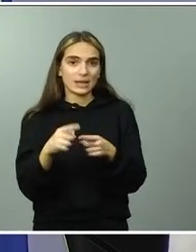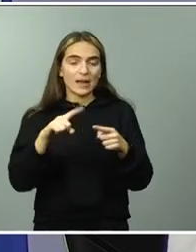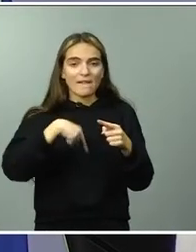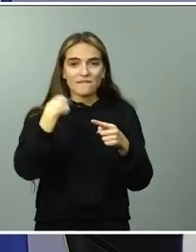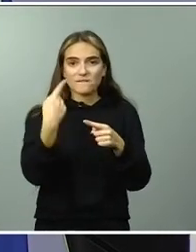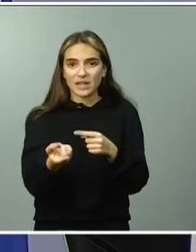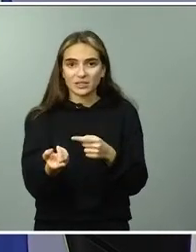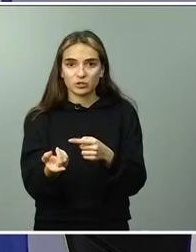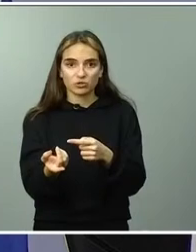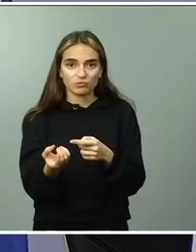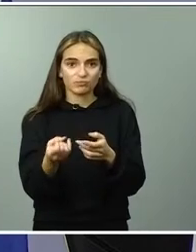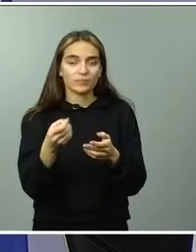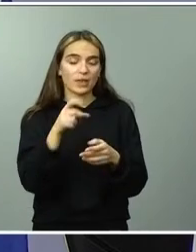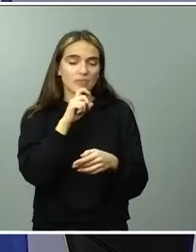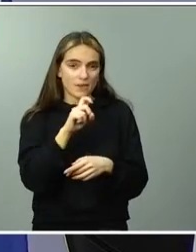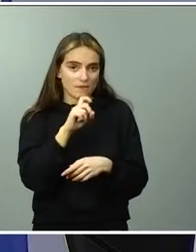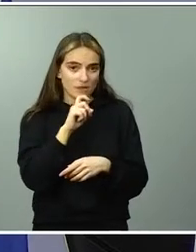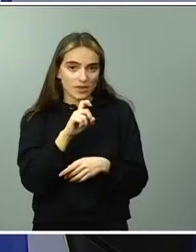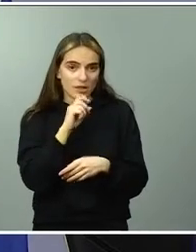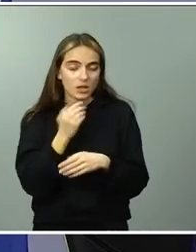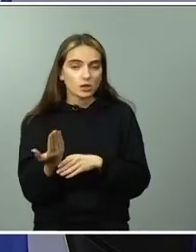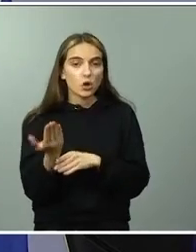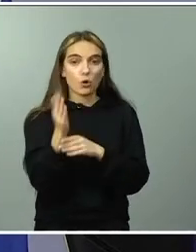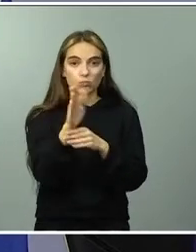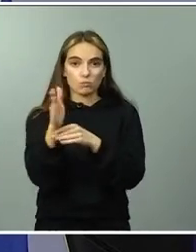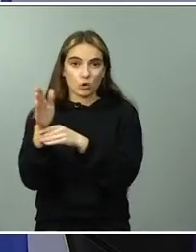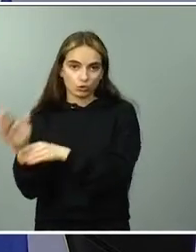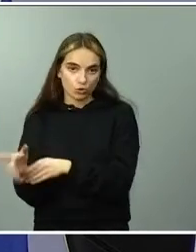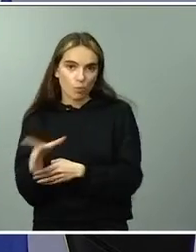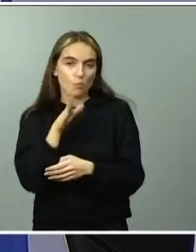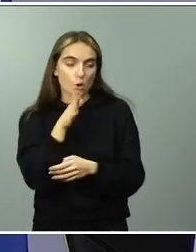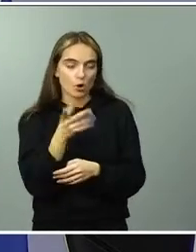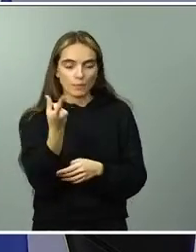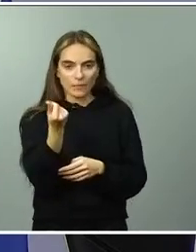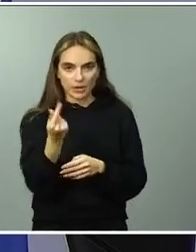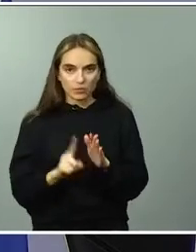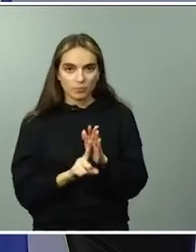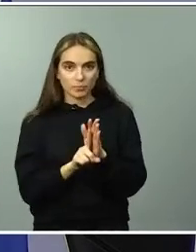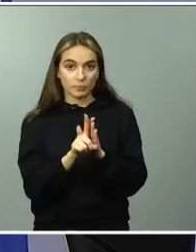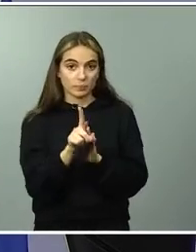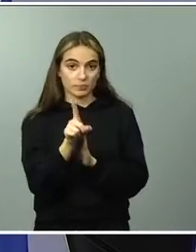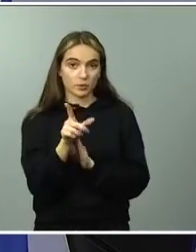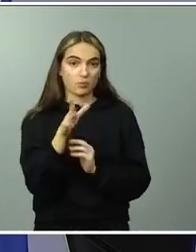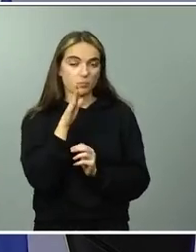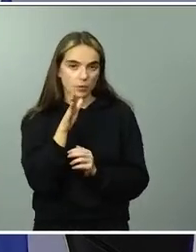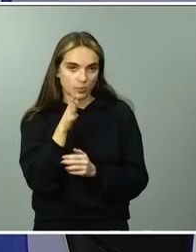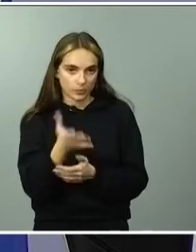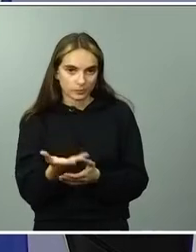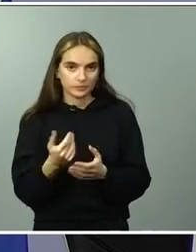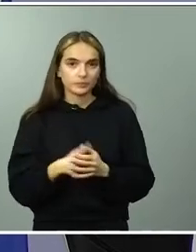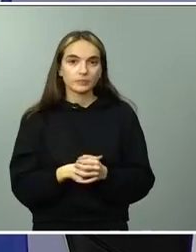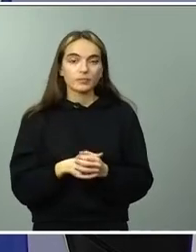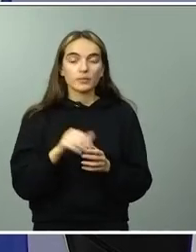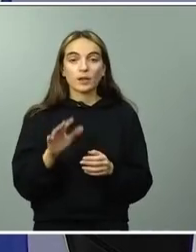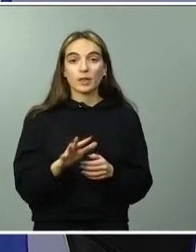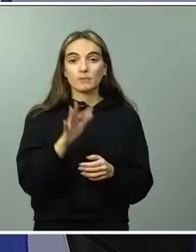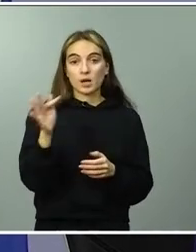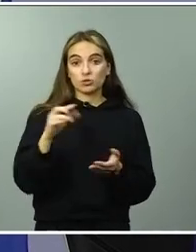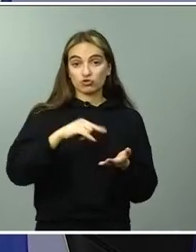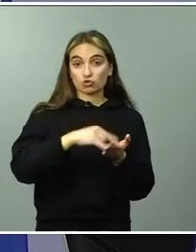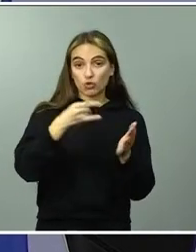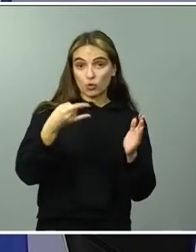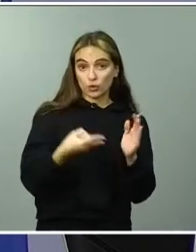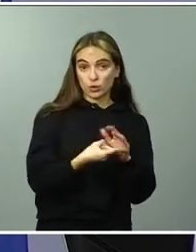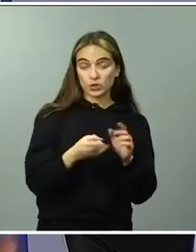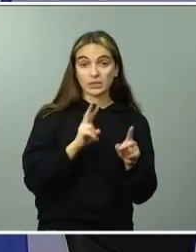en la dirección del incremento de los precios. También de las decisiones y las soluciones de la respuesta que el gobierno ha puesto encima de la